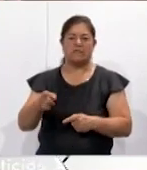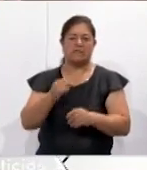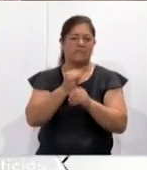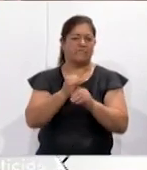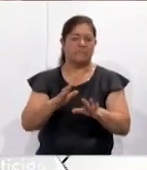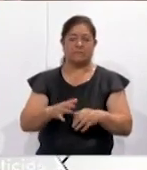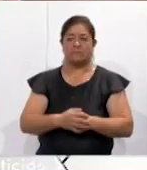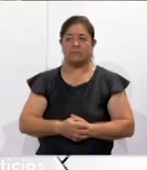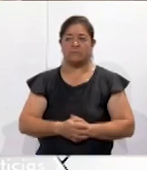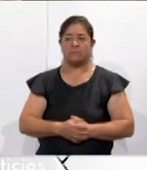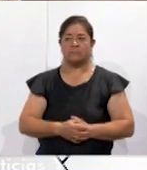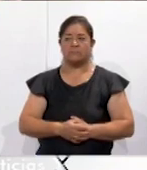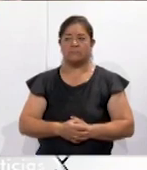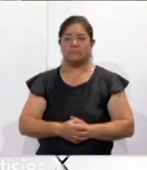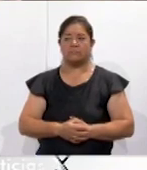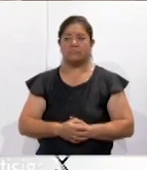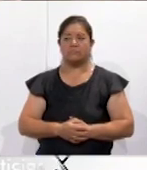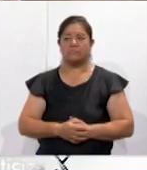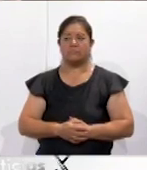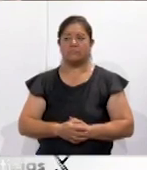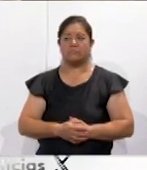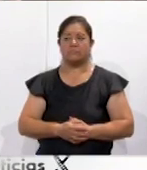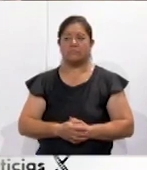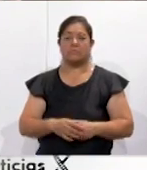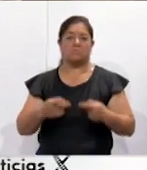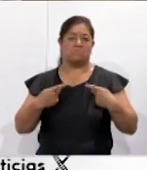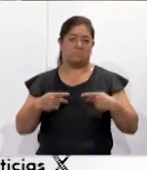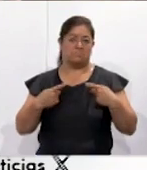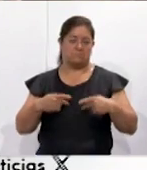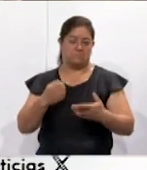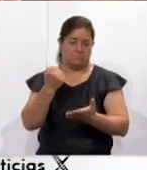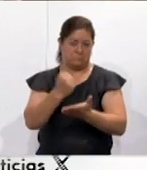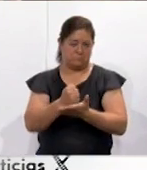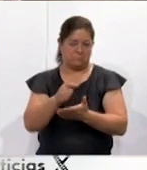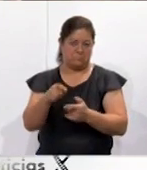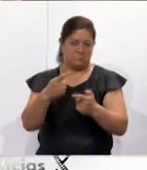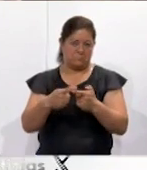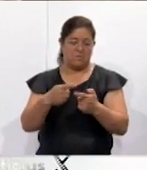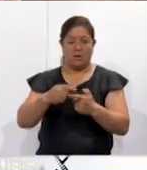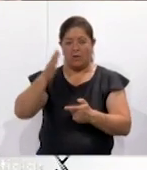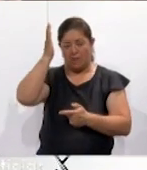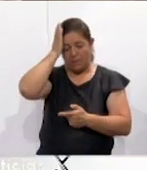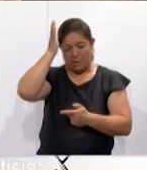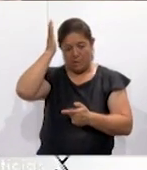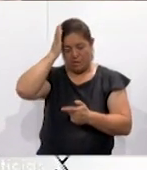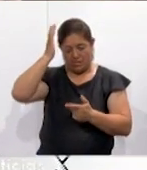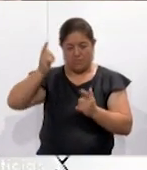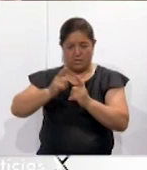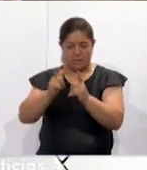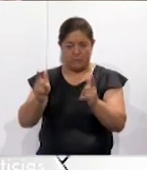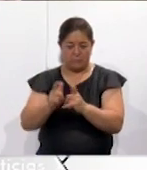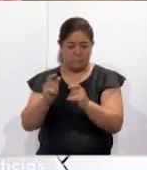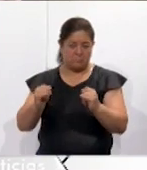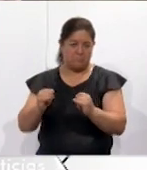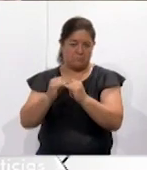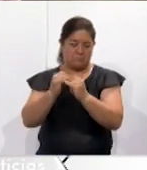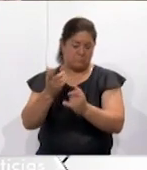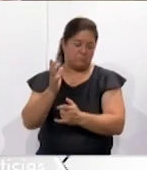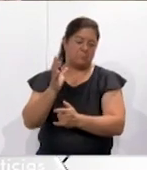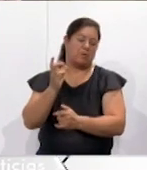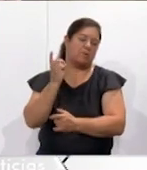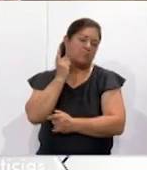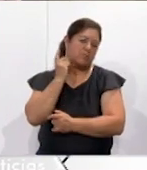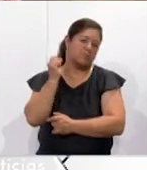además de cumplir los sujetos obligados, cualquier autoridad, entidad, órgano, organismo del poder legislativo, ejecutivo,